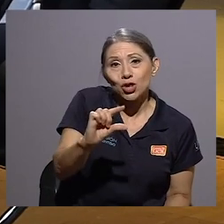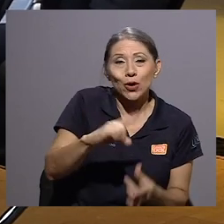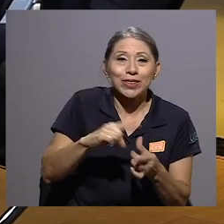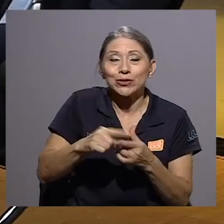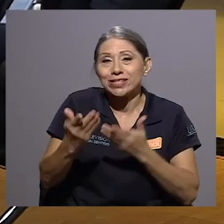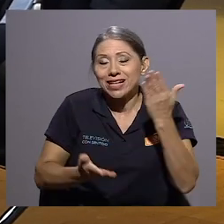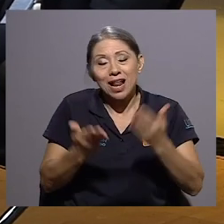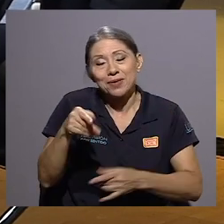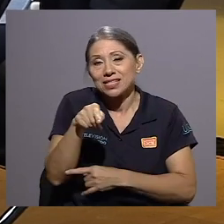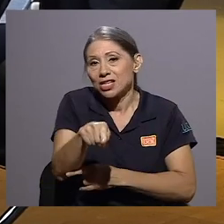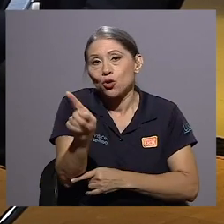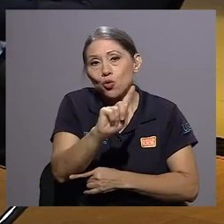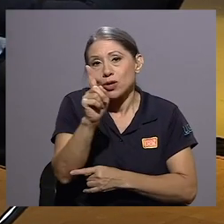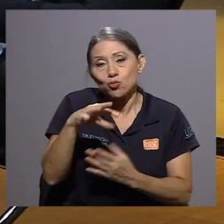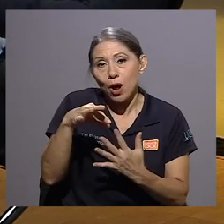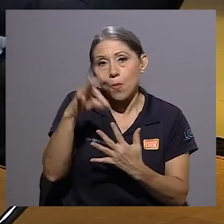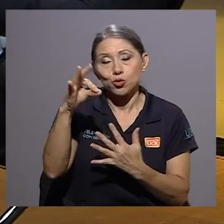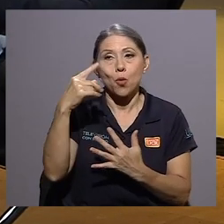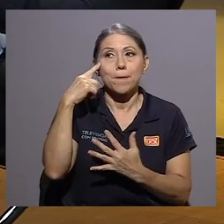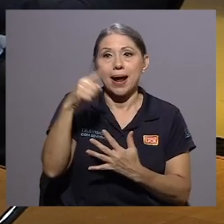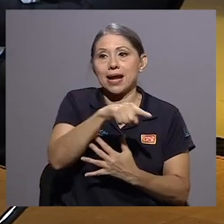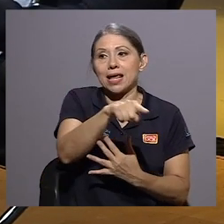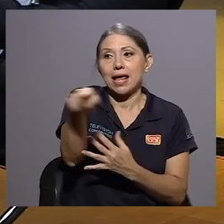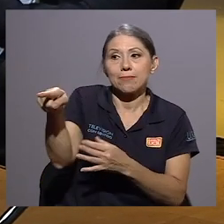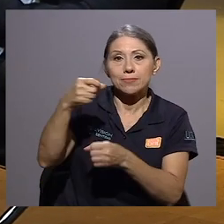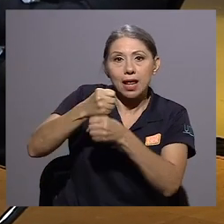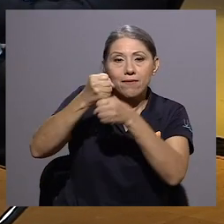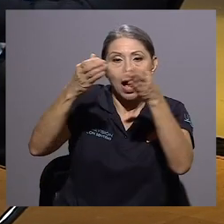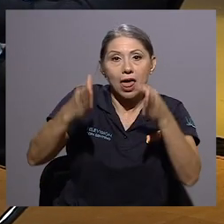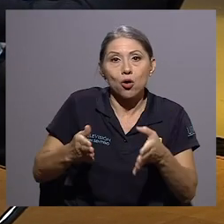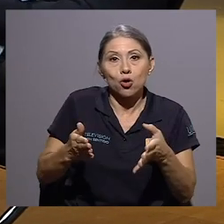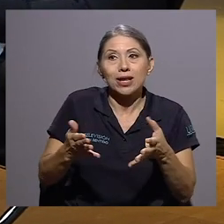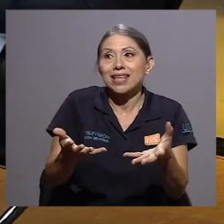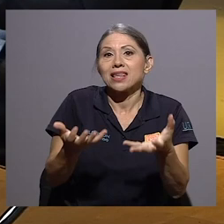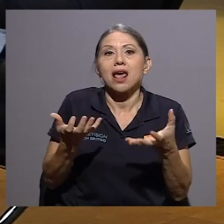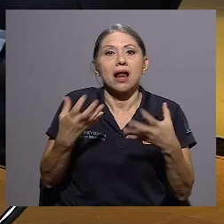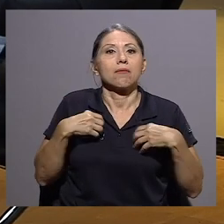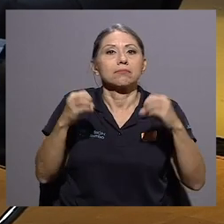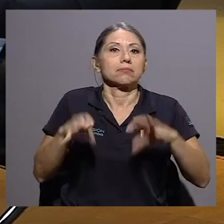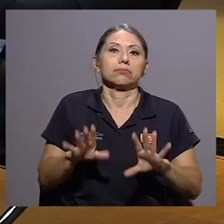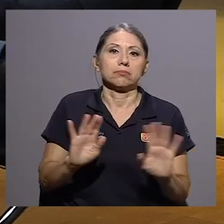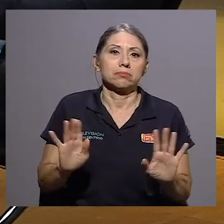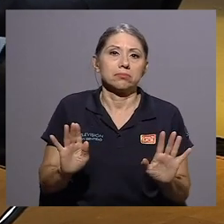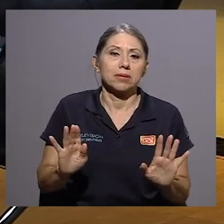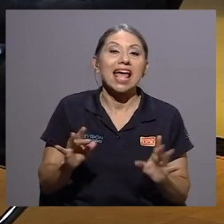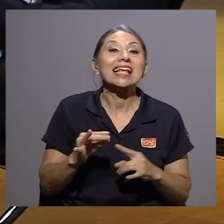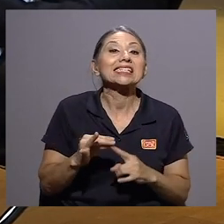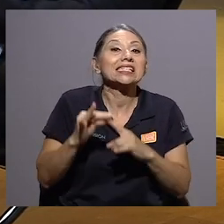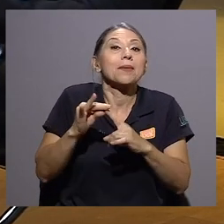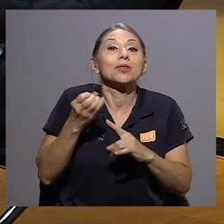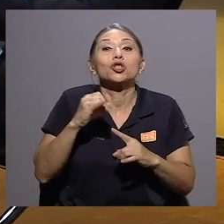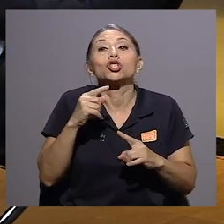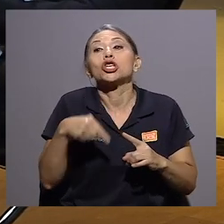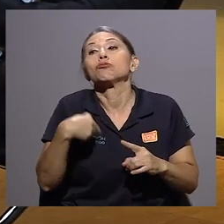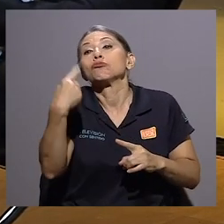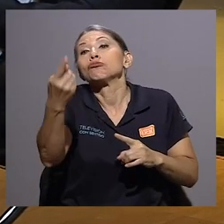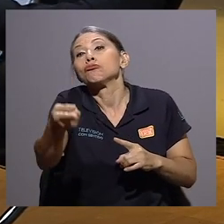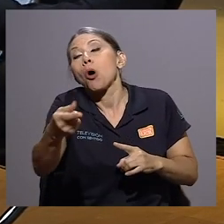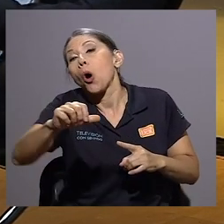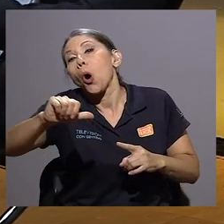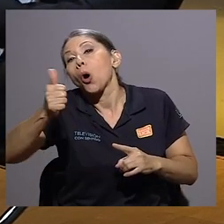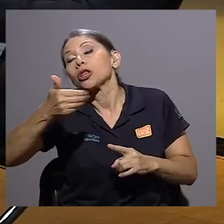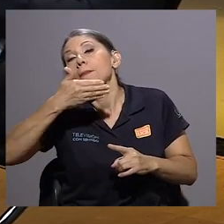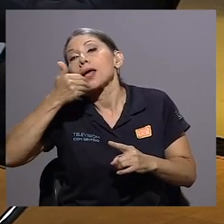alternativa probablemente de la que hoy un trabajador quiera asumir, salvo que en el mercado tenga hoy